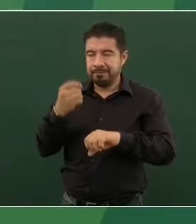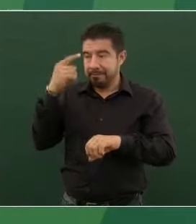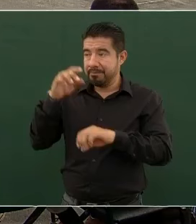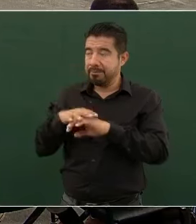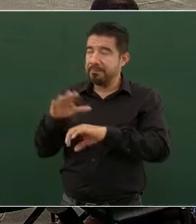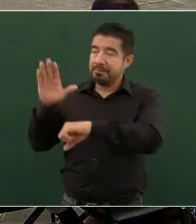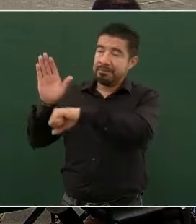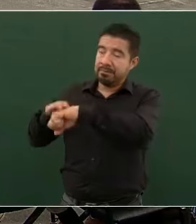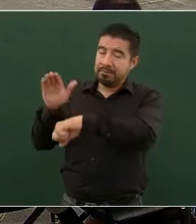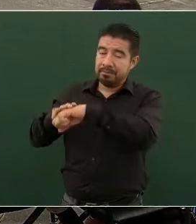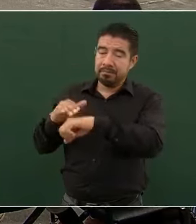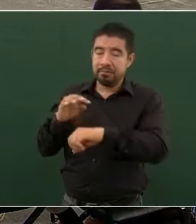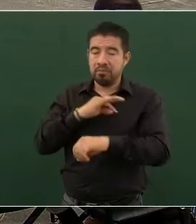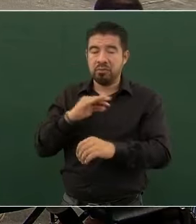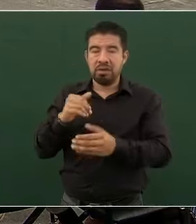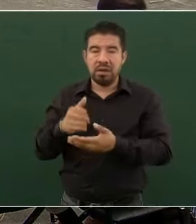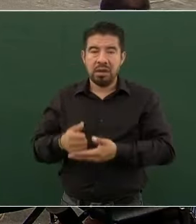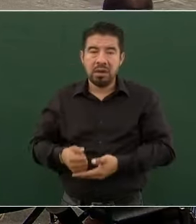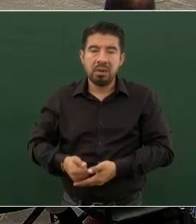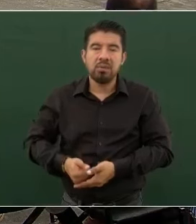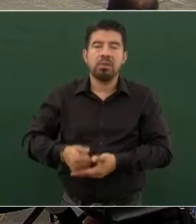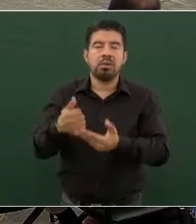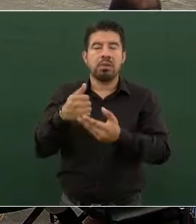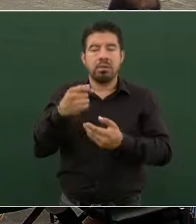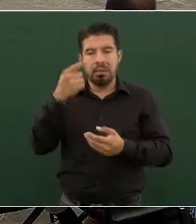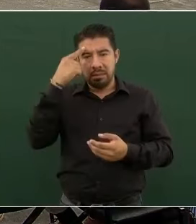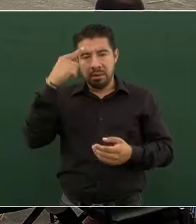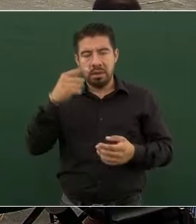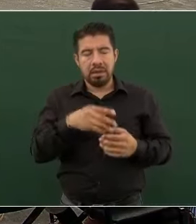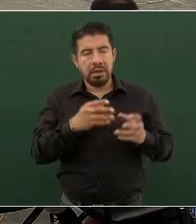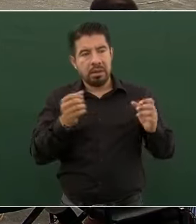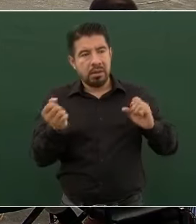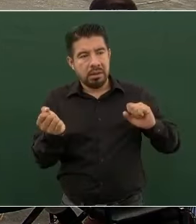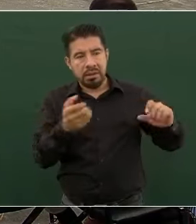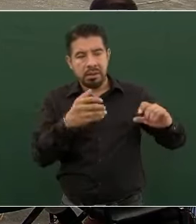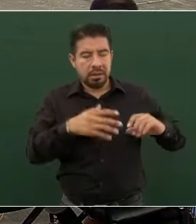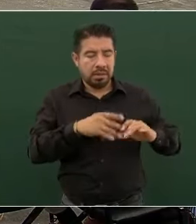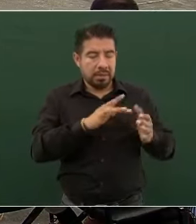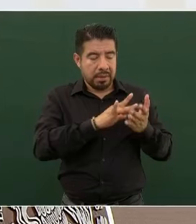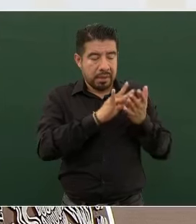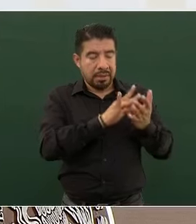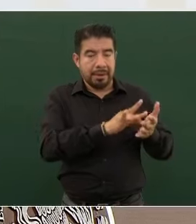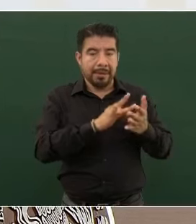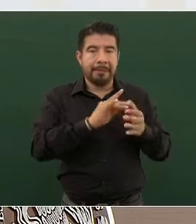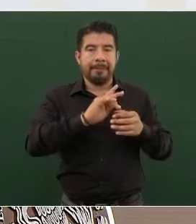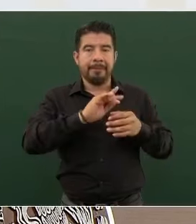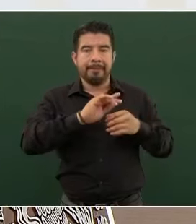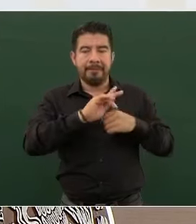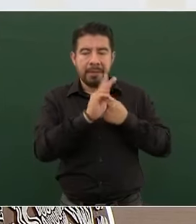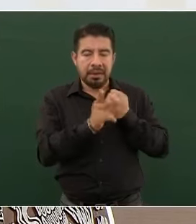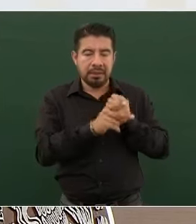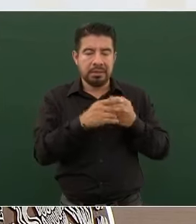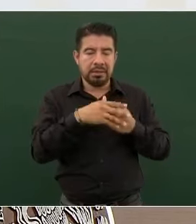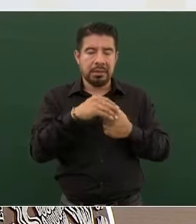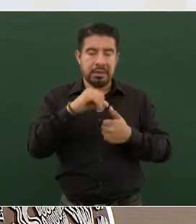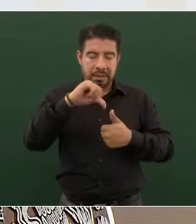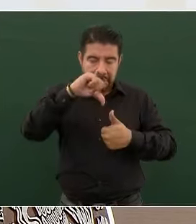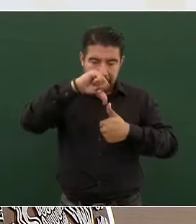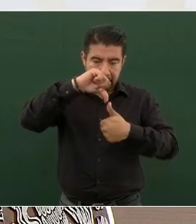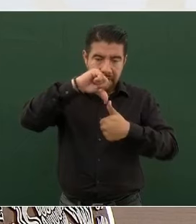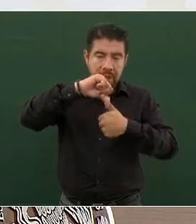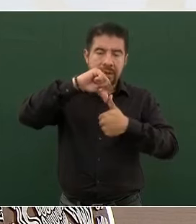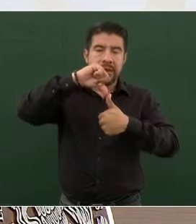países de América Central, a los países países de América